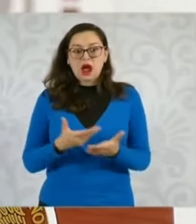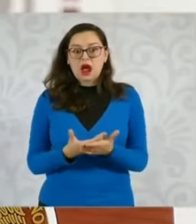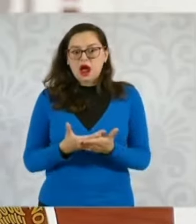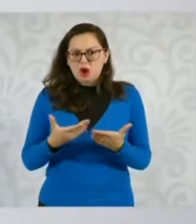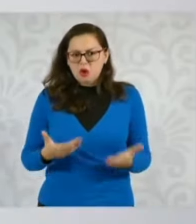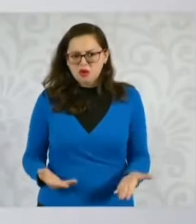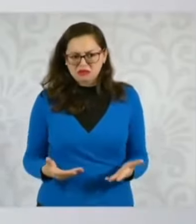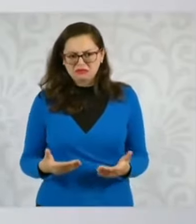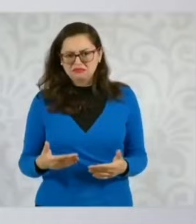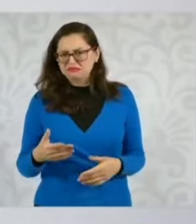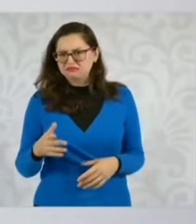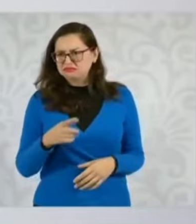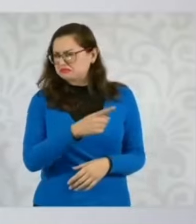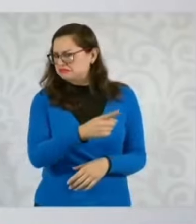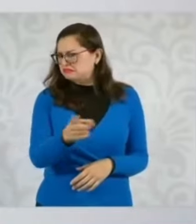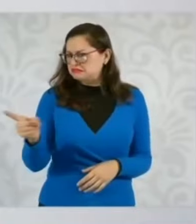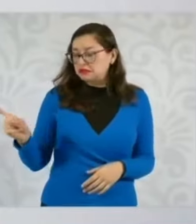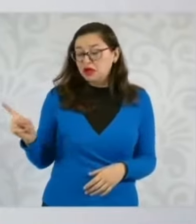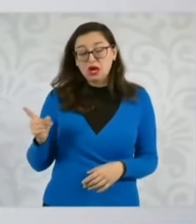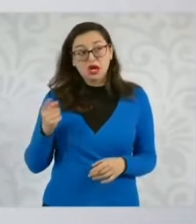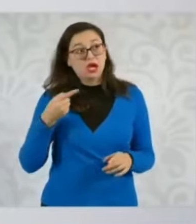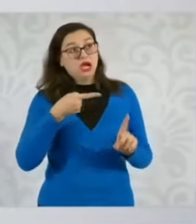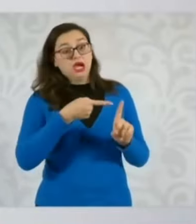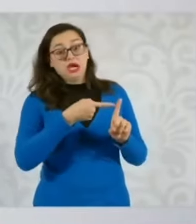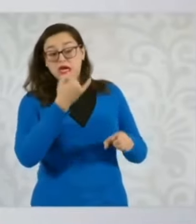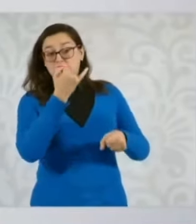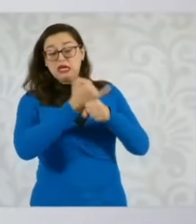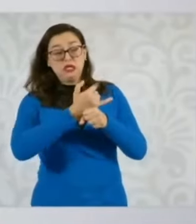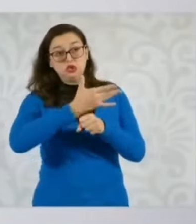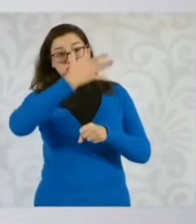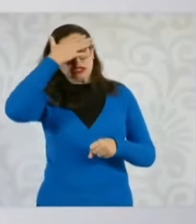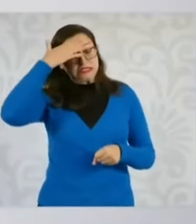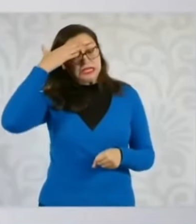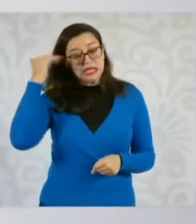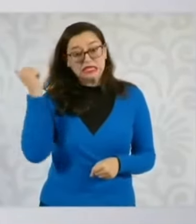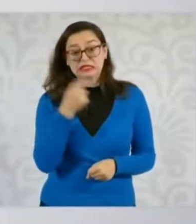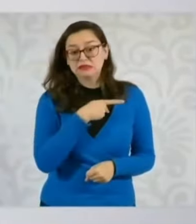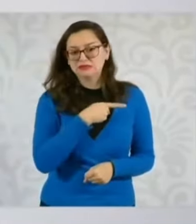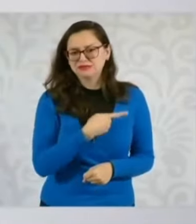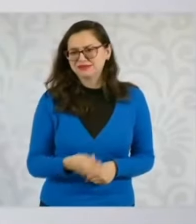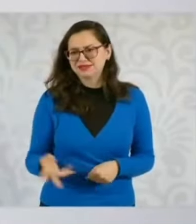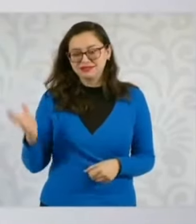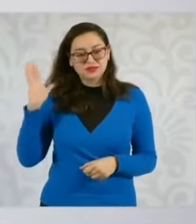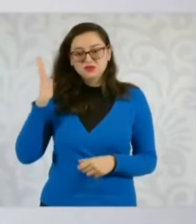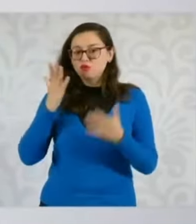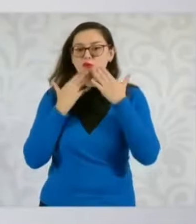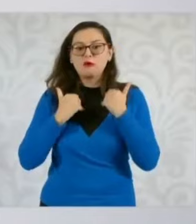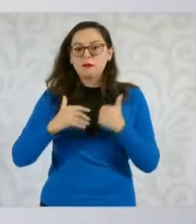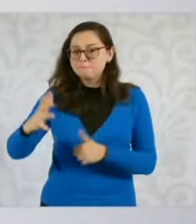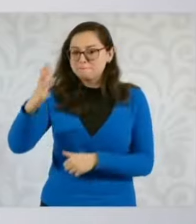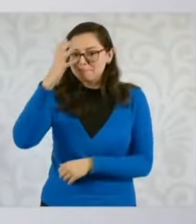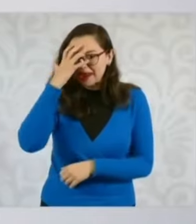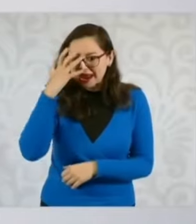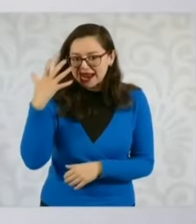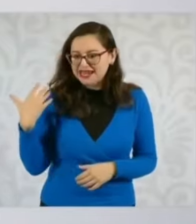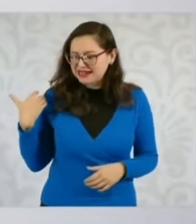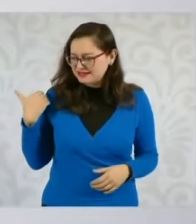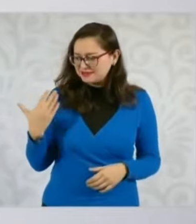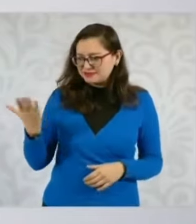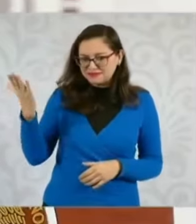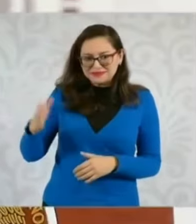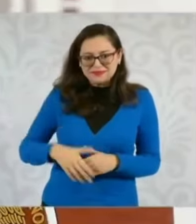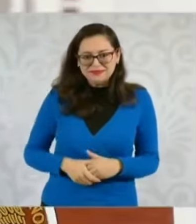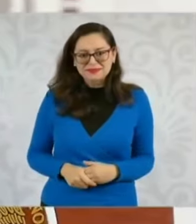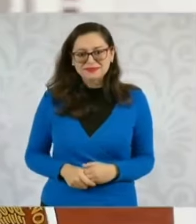inocente, pues es triple cinismo, hipocresía y todo lo demás. Entonces, como lo mencionamos